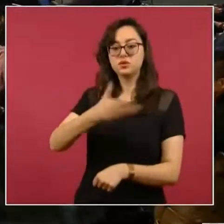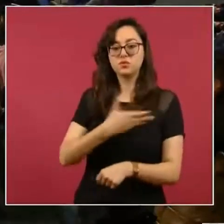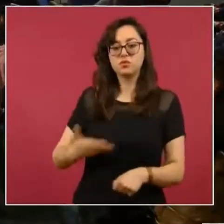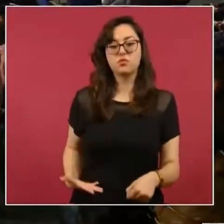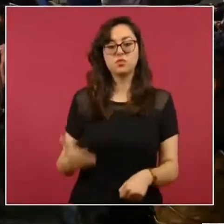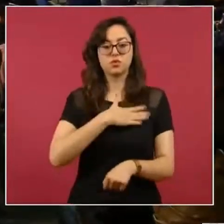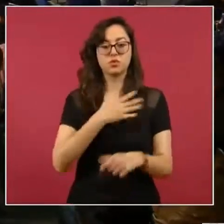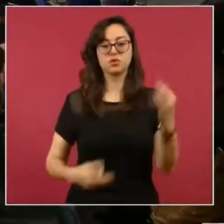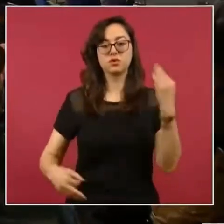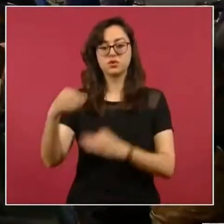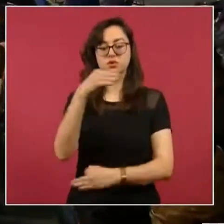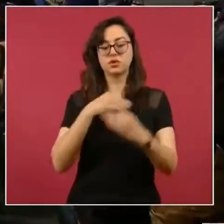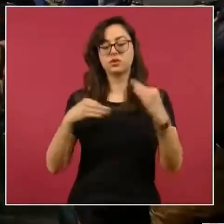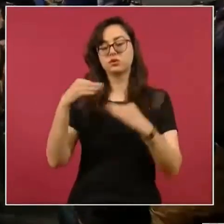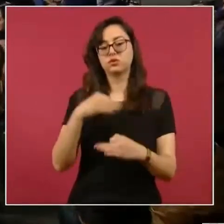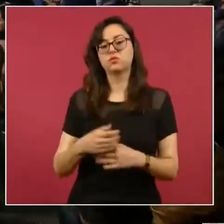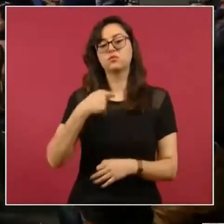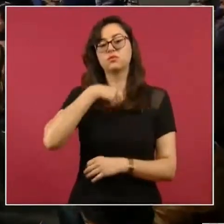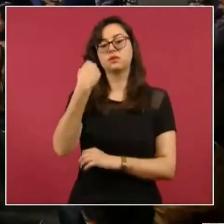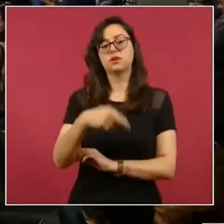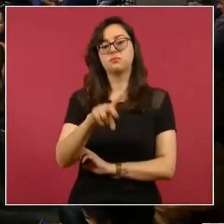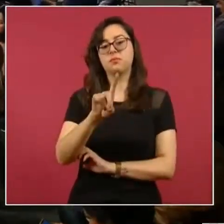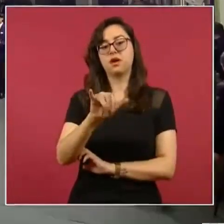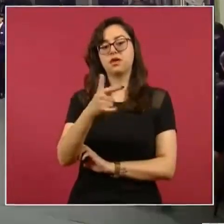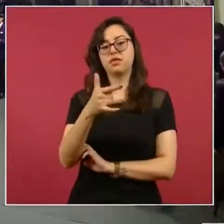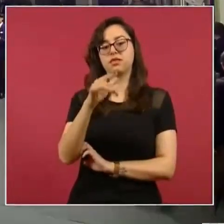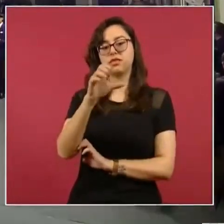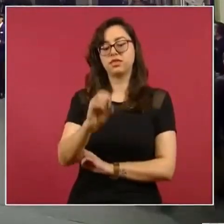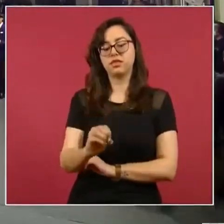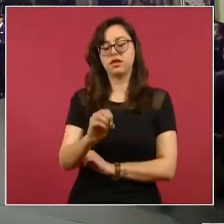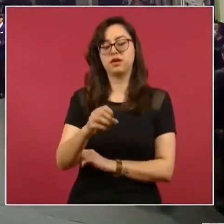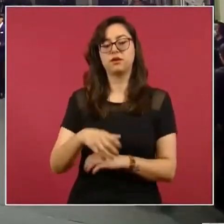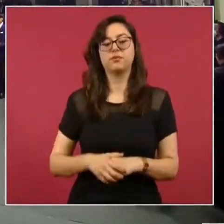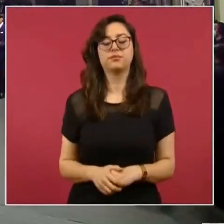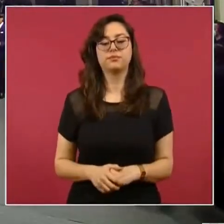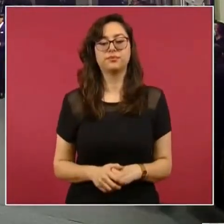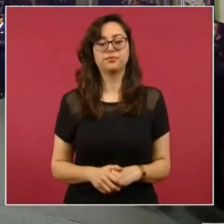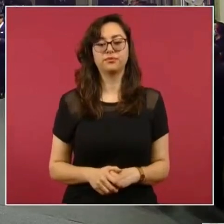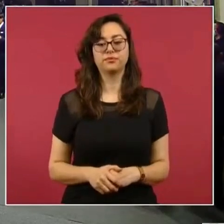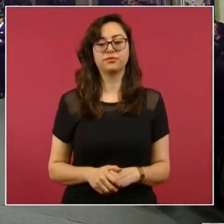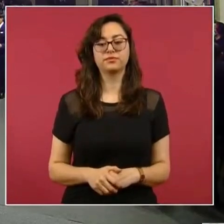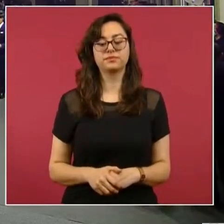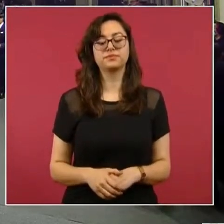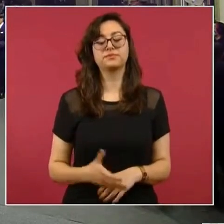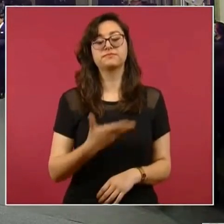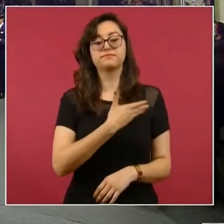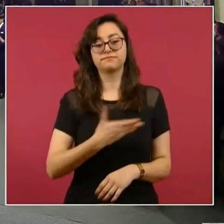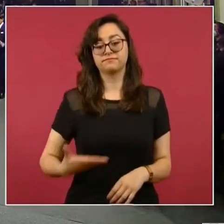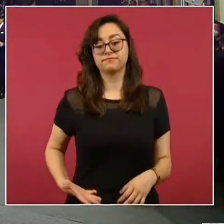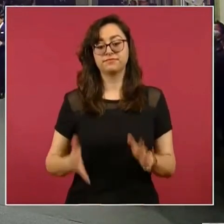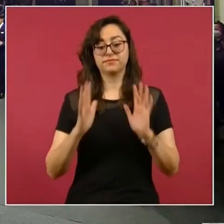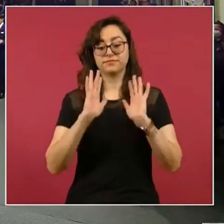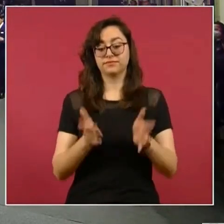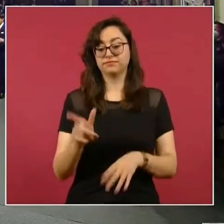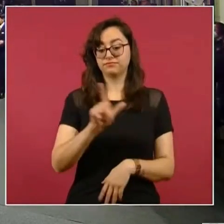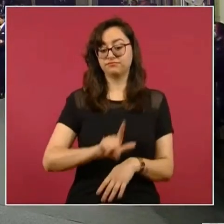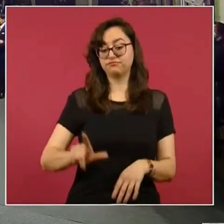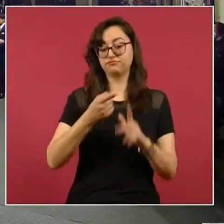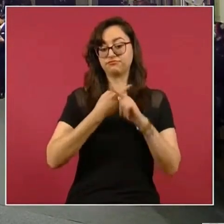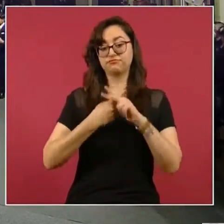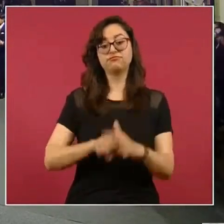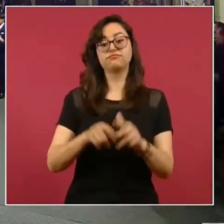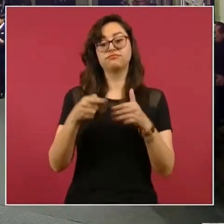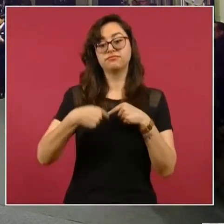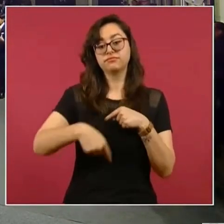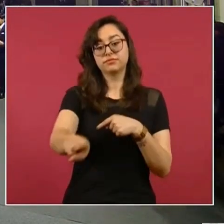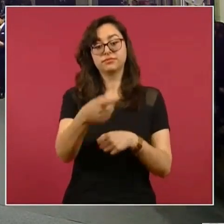A todos y a todas, Diego Elías Cedillo, del Sistema Informativo de Tabasco, Diario Presente. Señor Presidente, empezando la semana y dado las